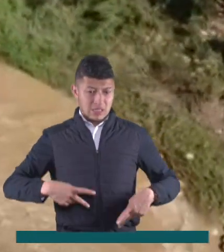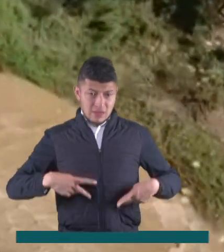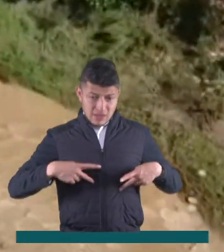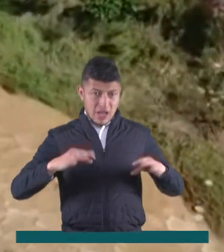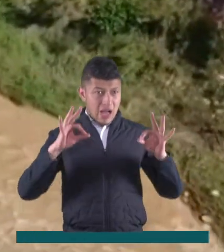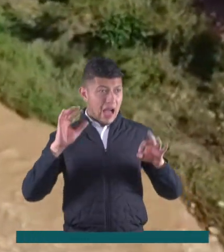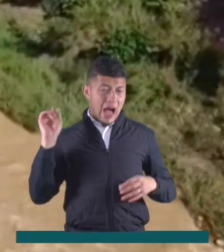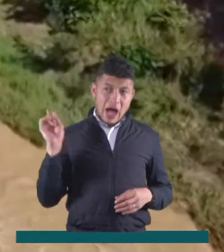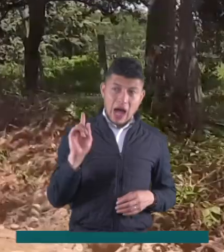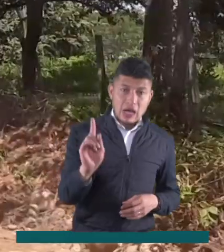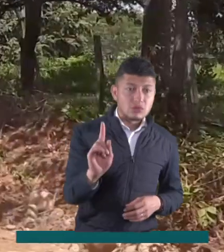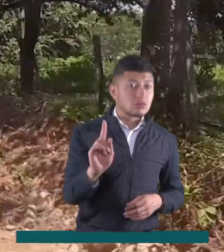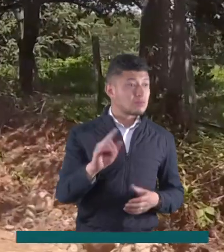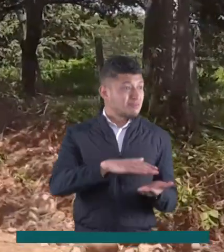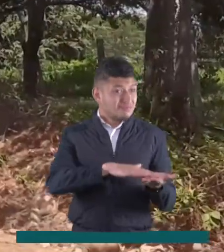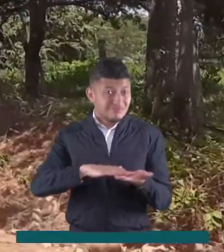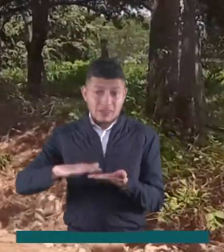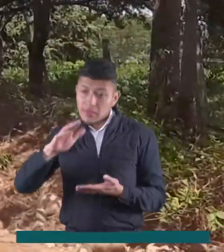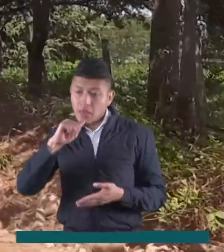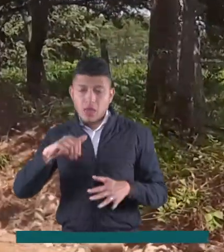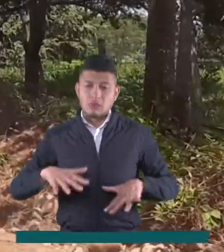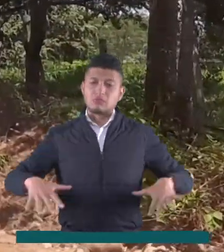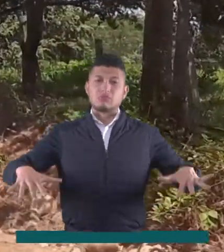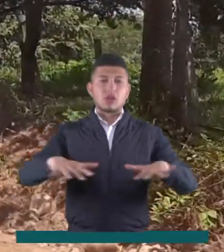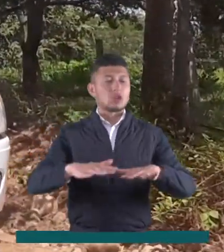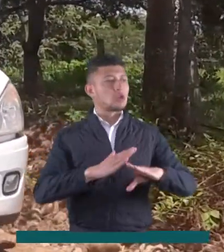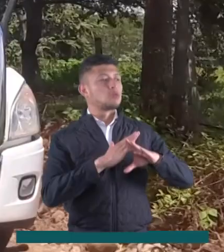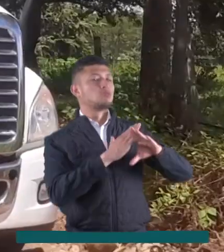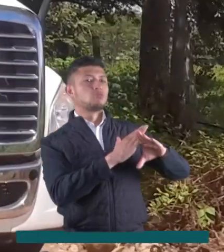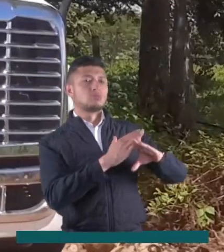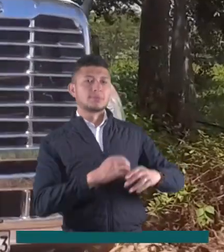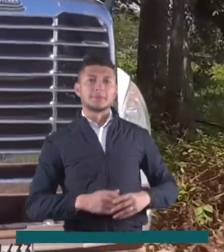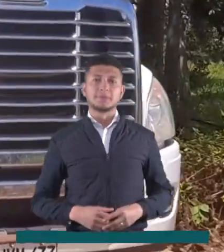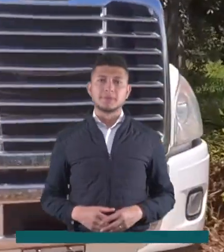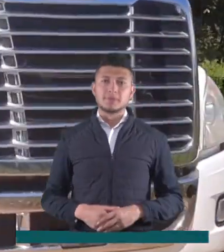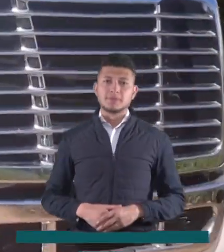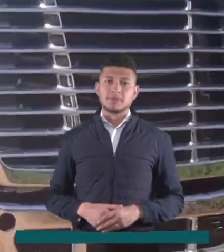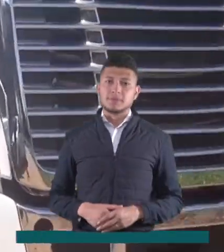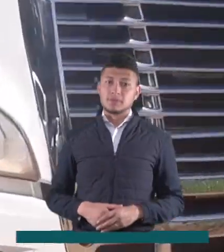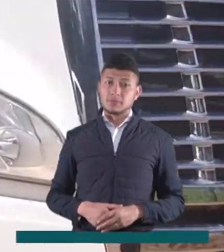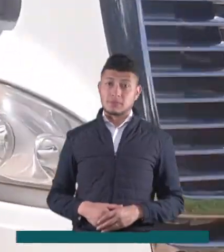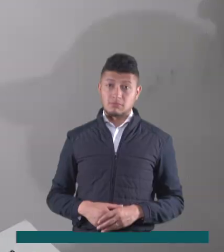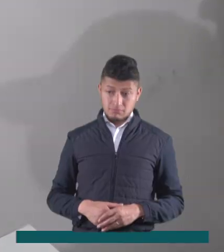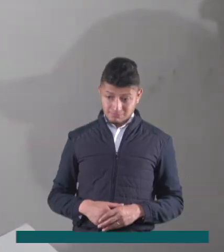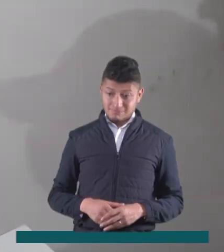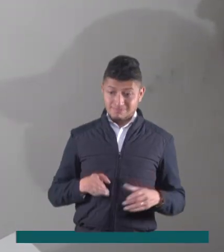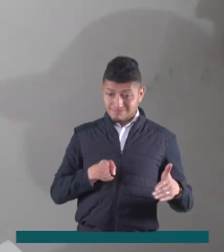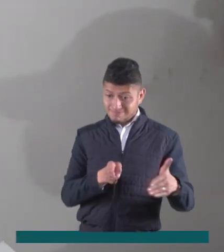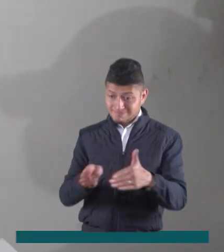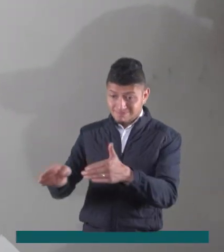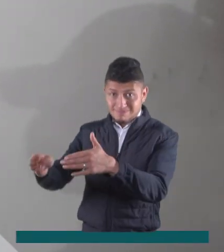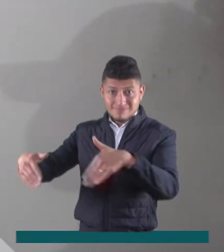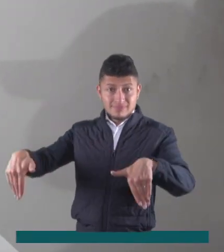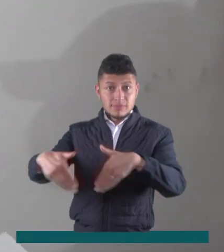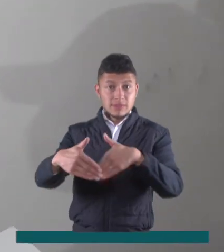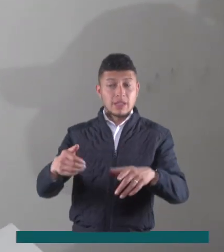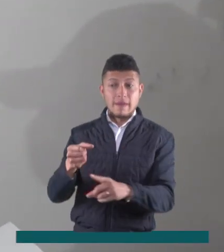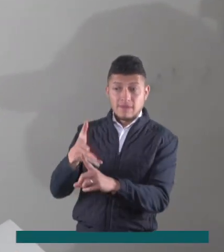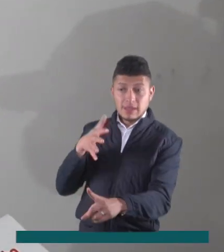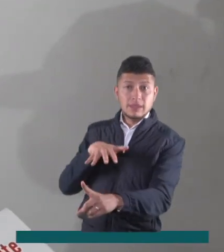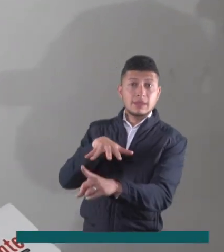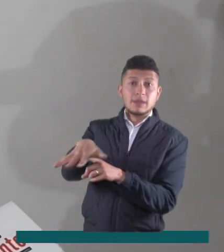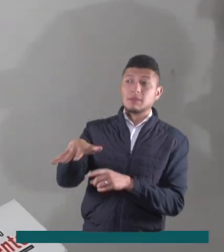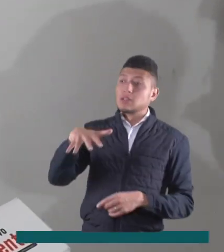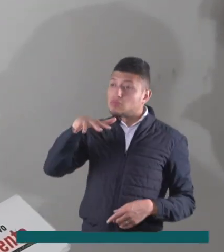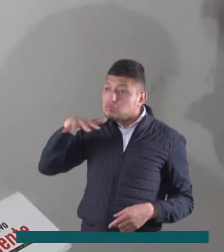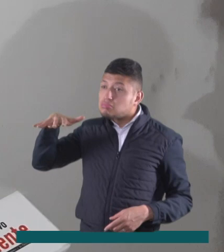como lo han pedido desde hace tiempo, no permitirán paso por su territorio. No es solo resguardo, sino es toda la vía, porque eso impacta no solamente